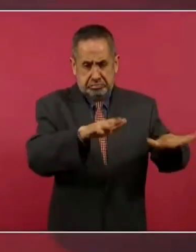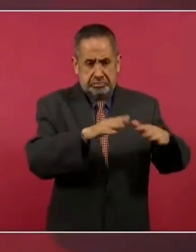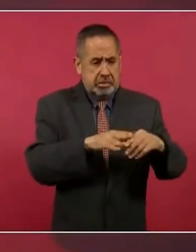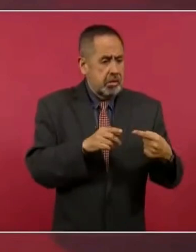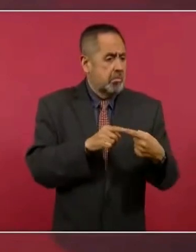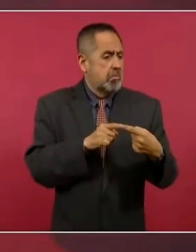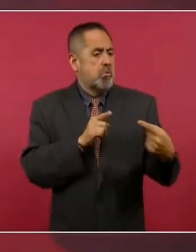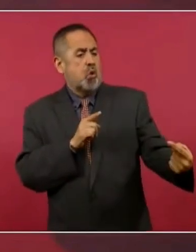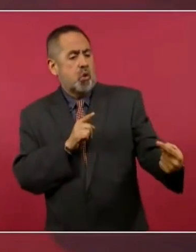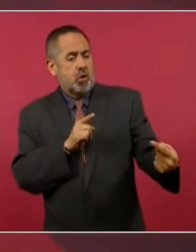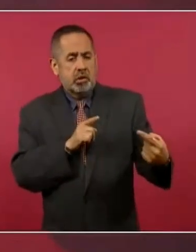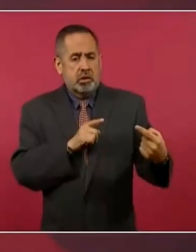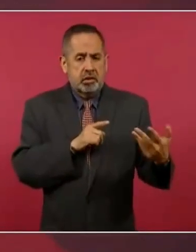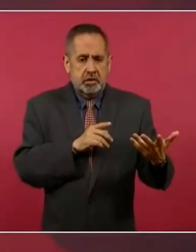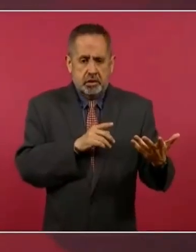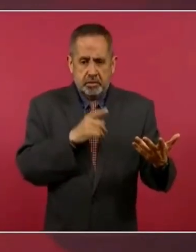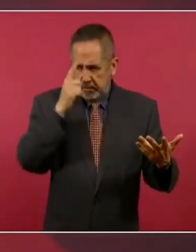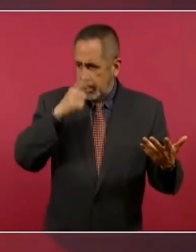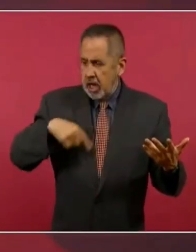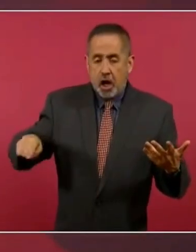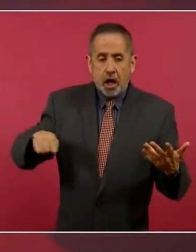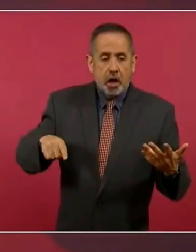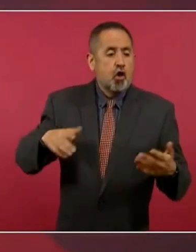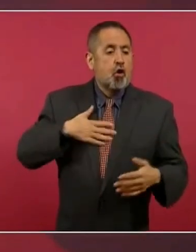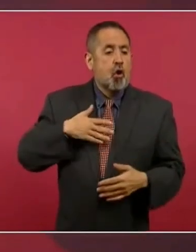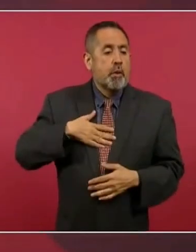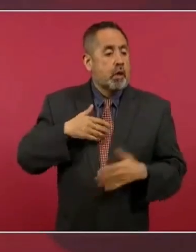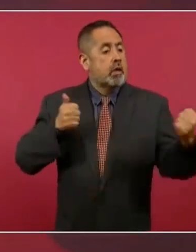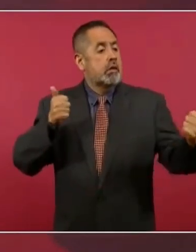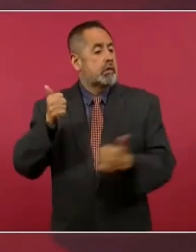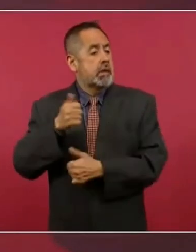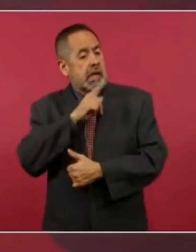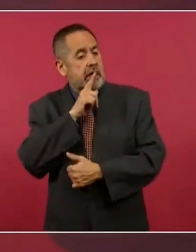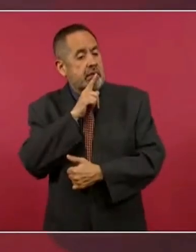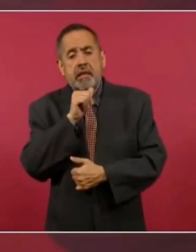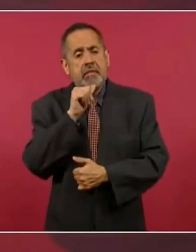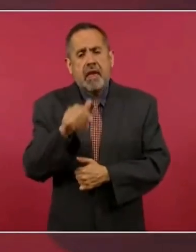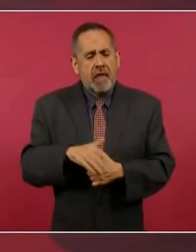opositora al gobierno como ahora